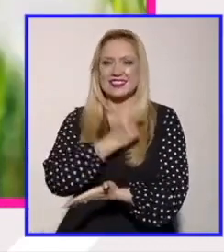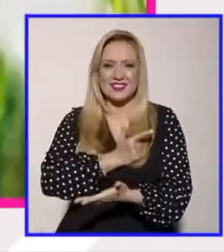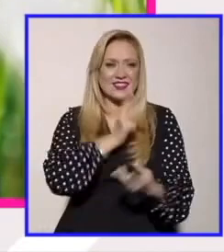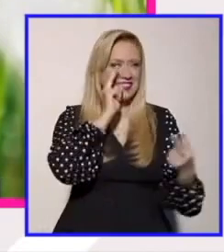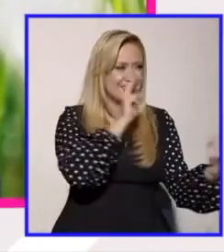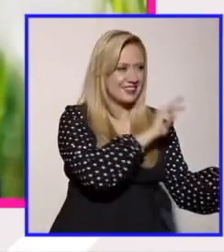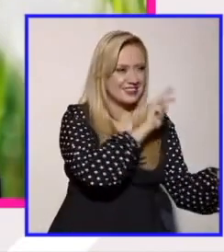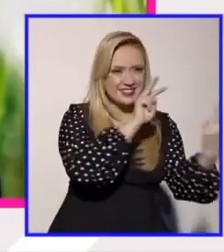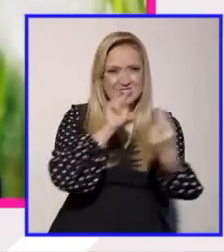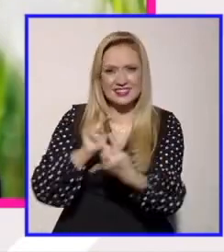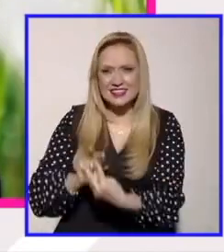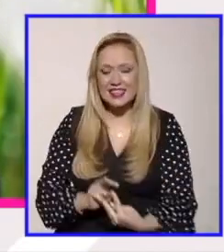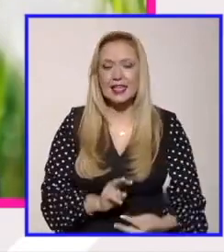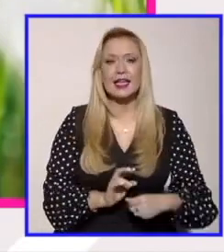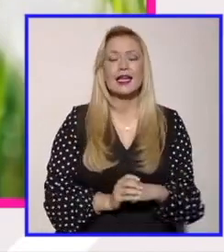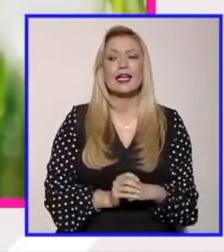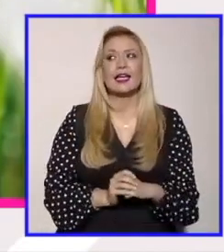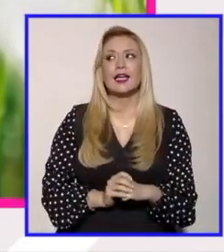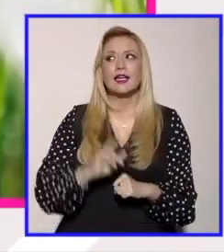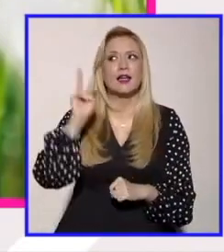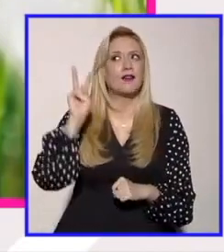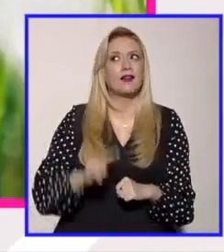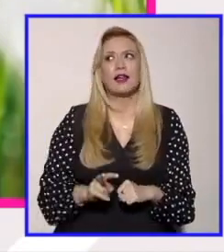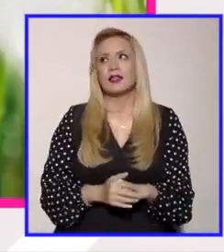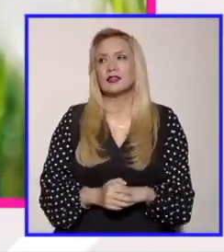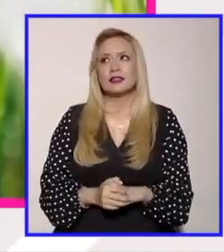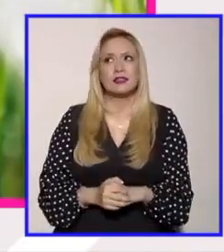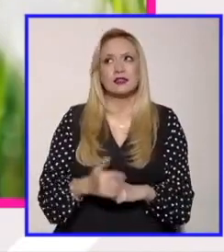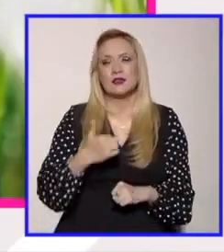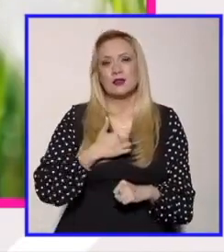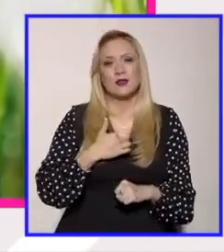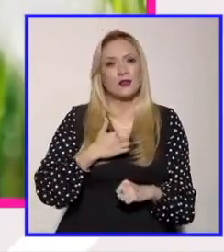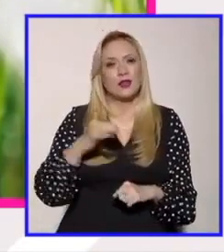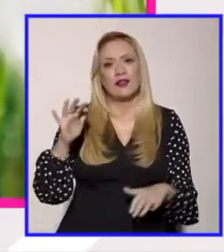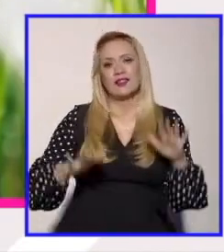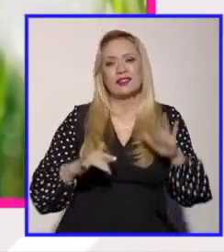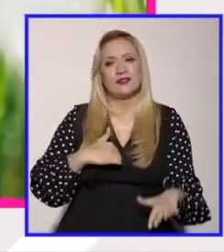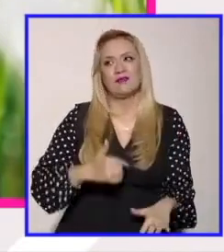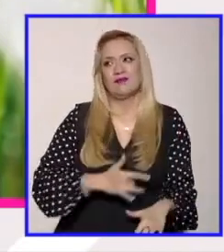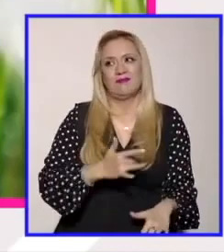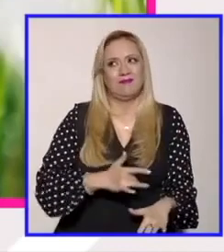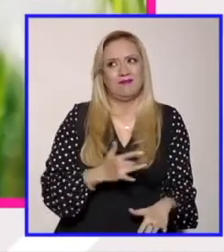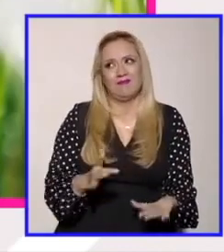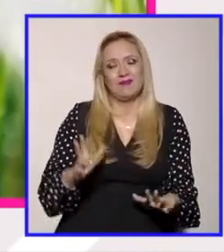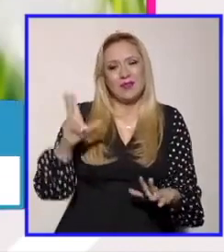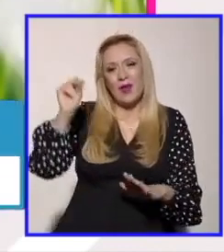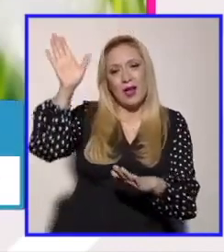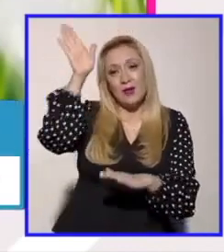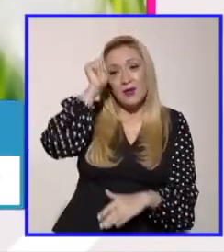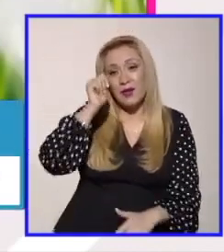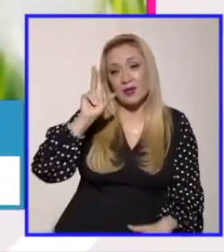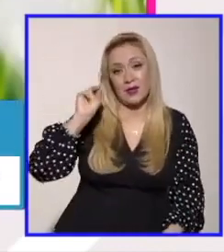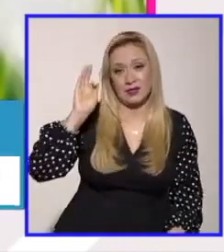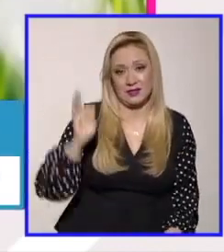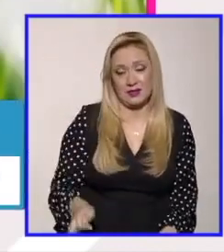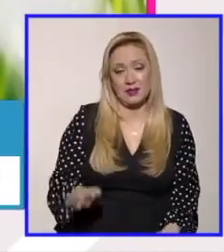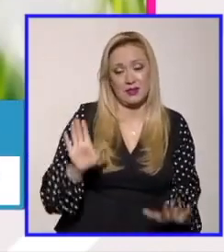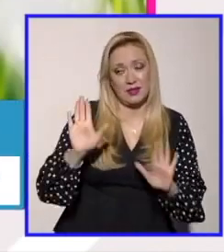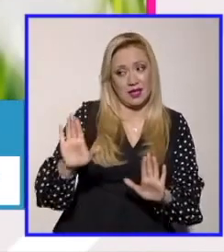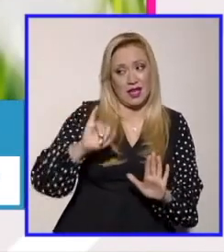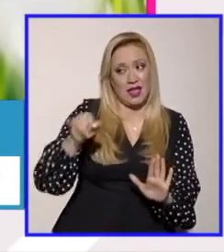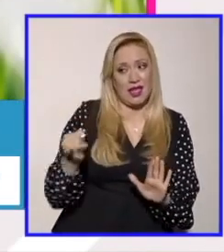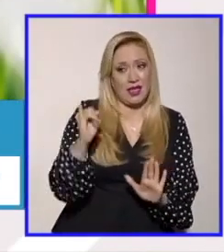A ver, yo tendría que casi, casi que estar un poco en desacuerdo con Jimena. Yo sí creo que son feminismos porque creo que la historia del feminismo ha sido muy